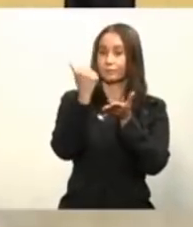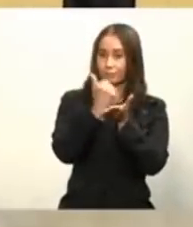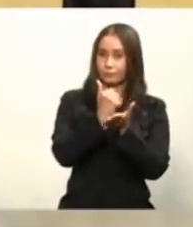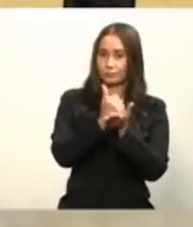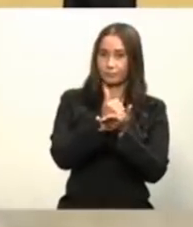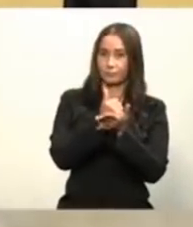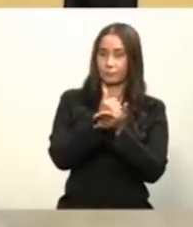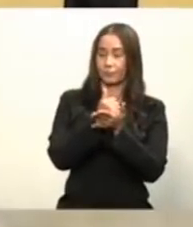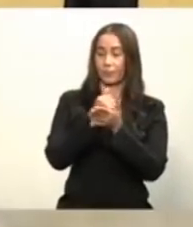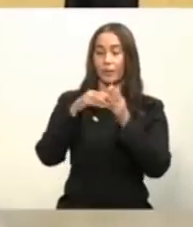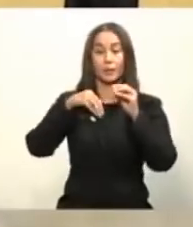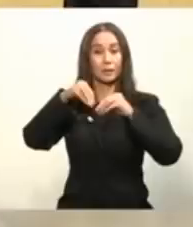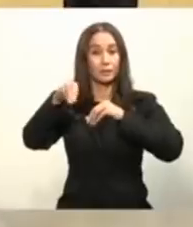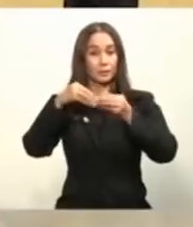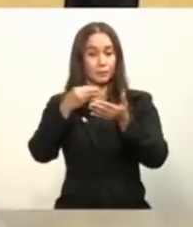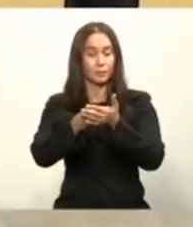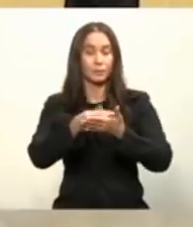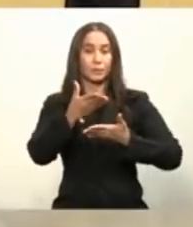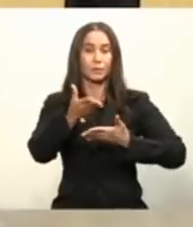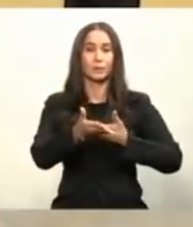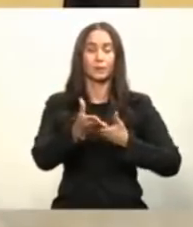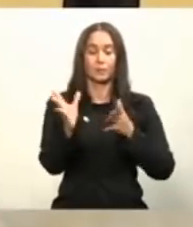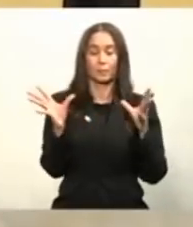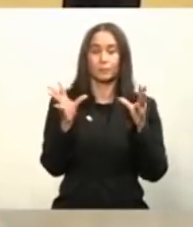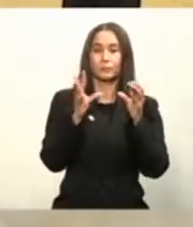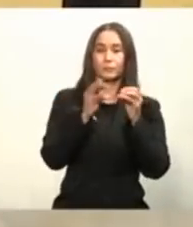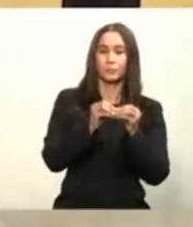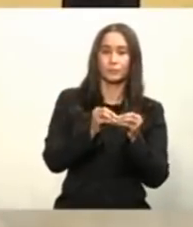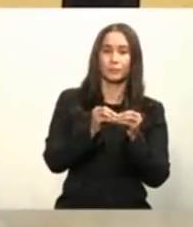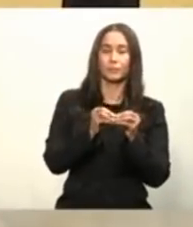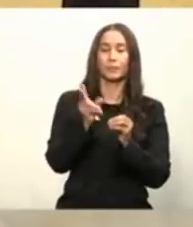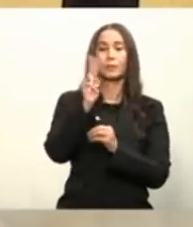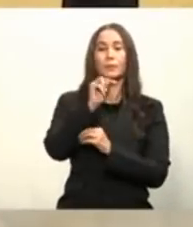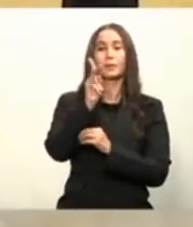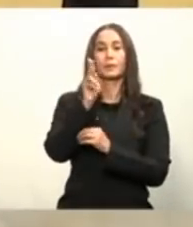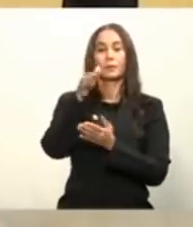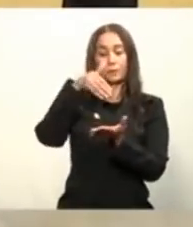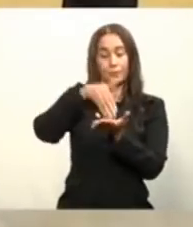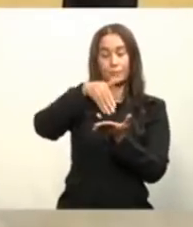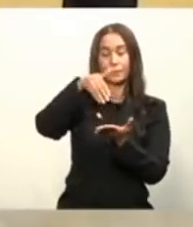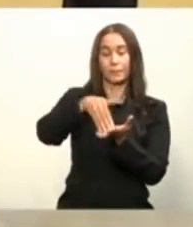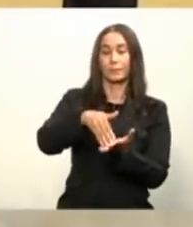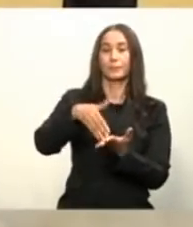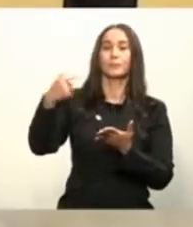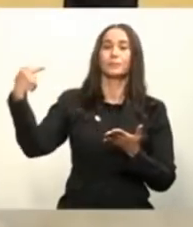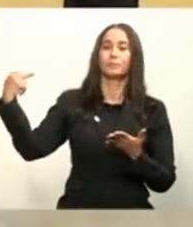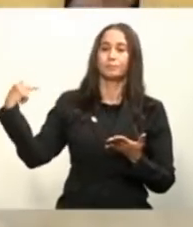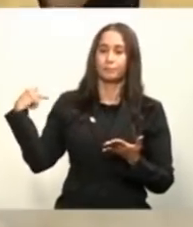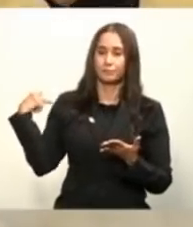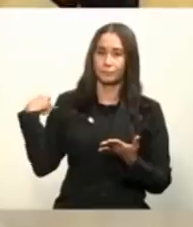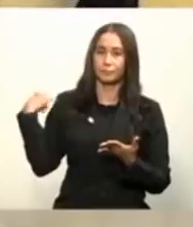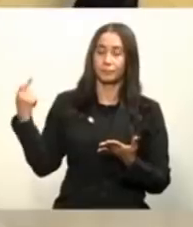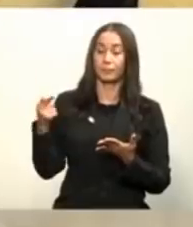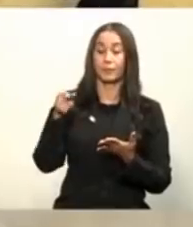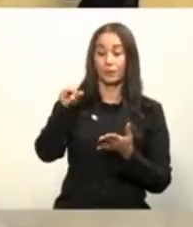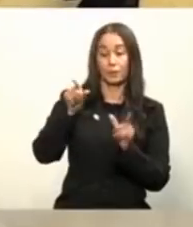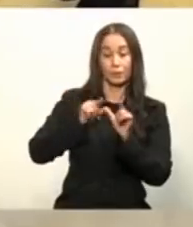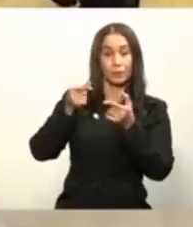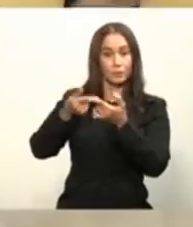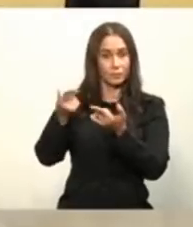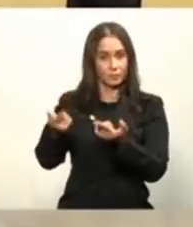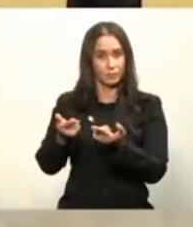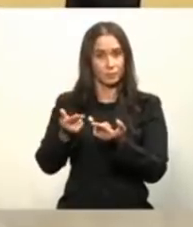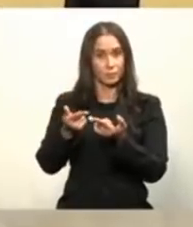de compra-venta para un total de 21 millones de vacunas. Con eso, nosotros